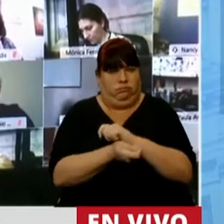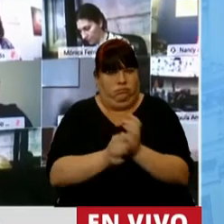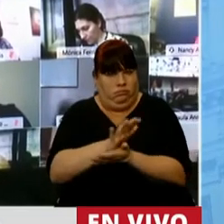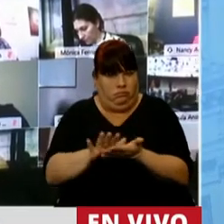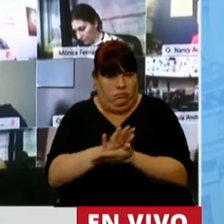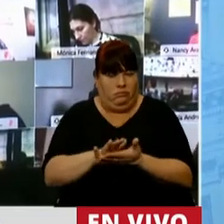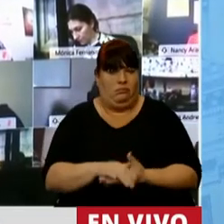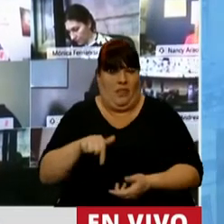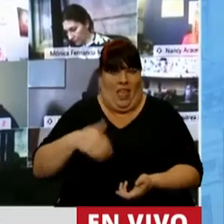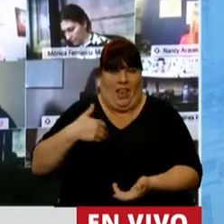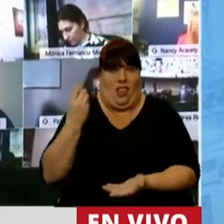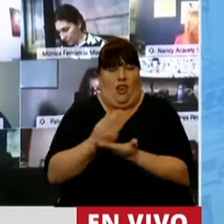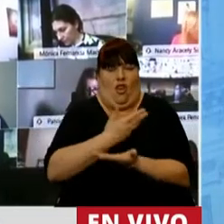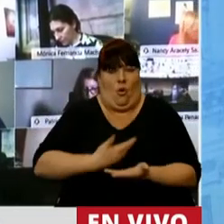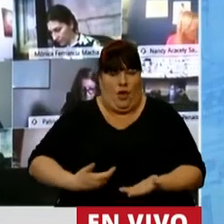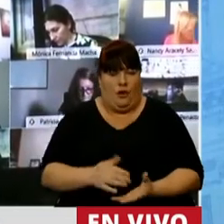en la Argentina.